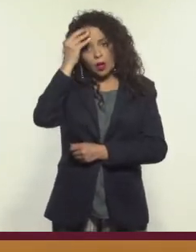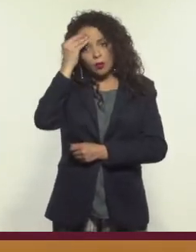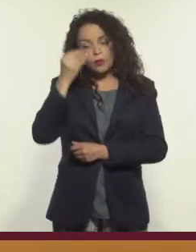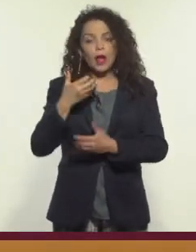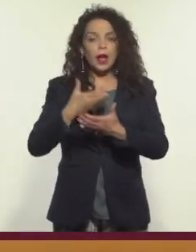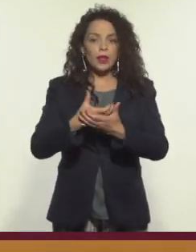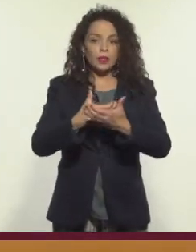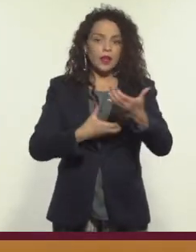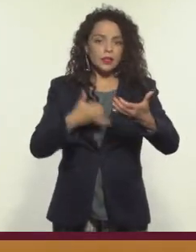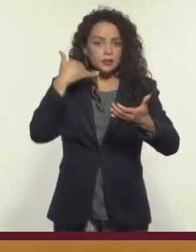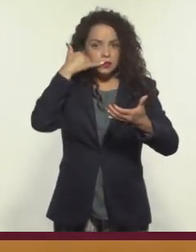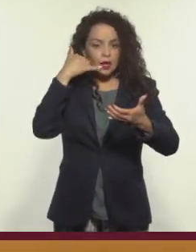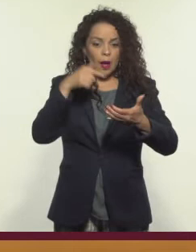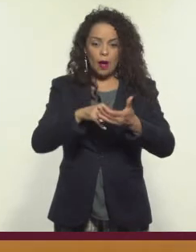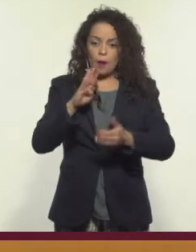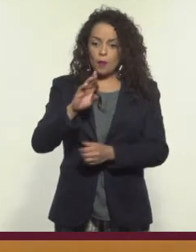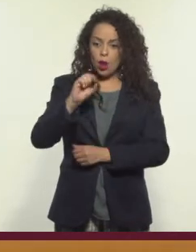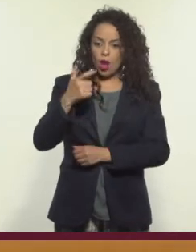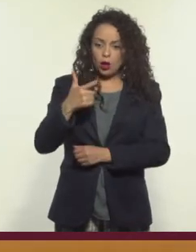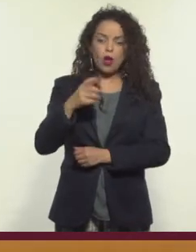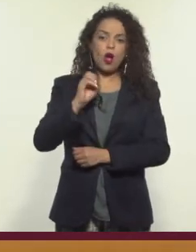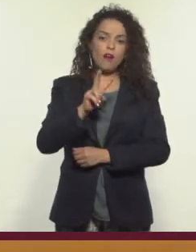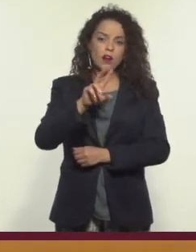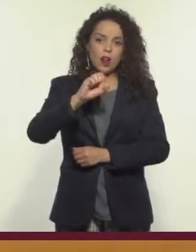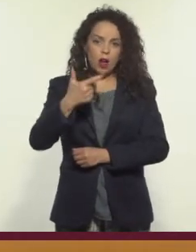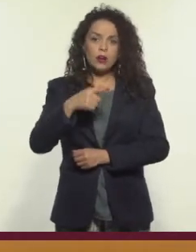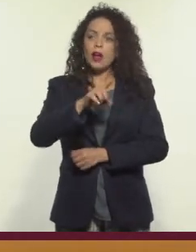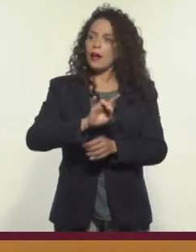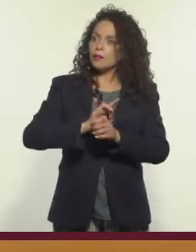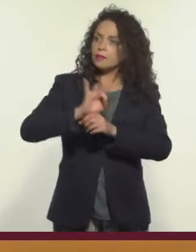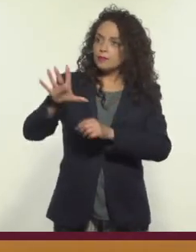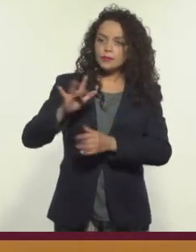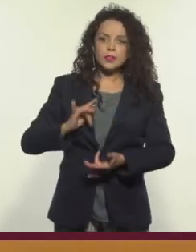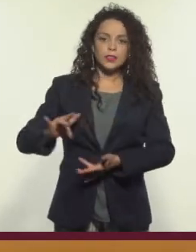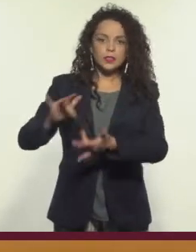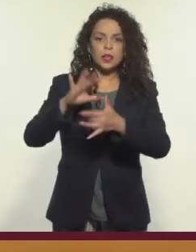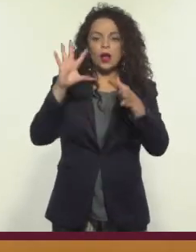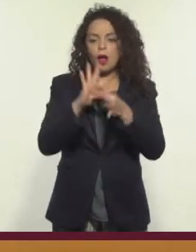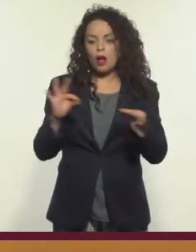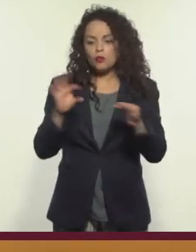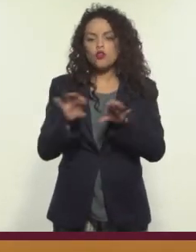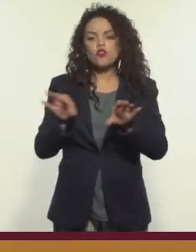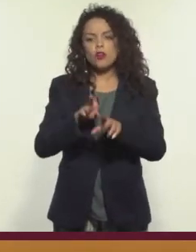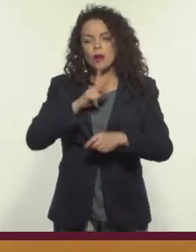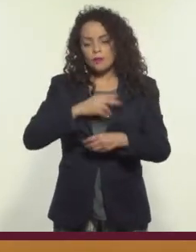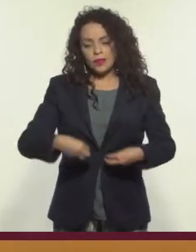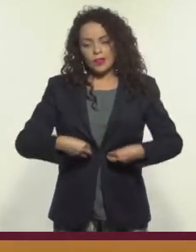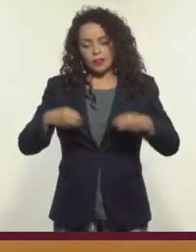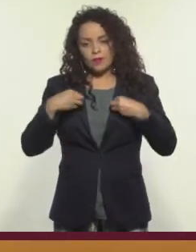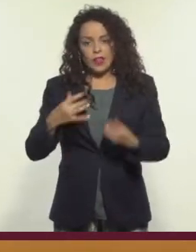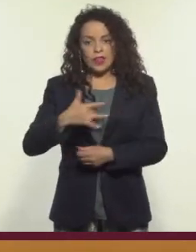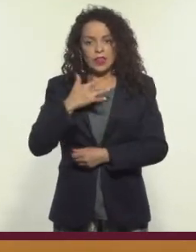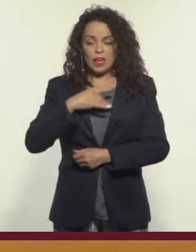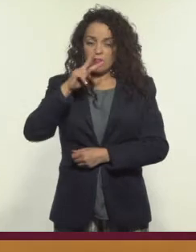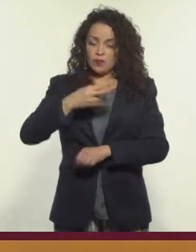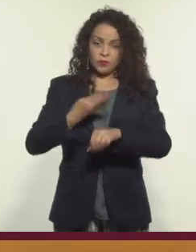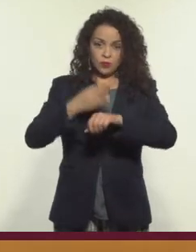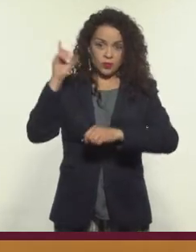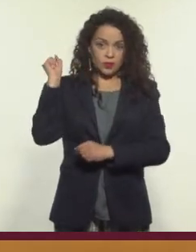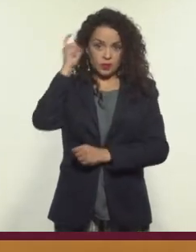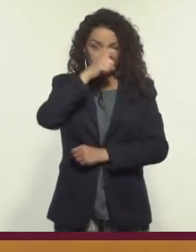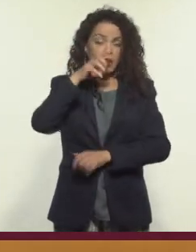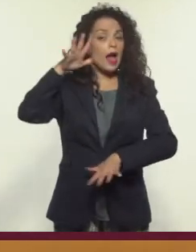crear sus propios videoblogs y subirlos a las redes, contando su día a día y cómo viven esta situación tan complicada,